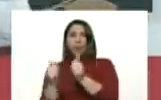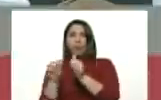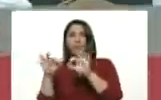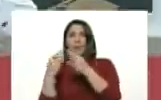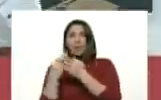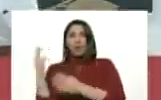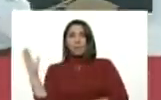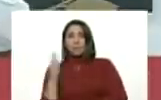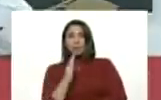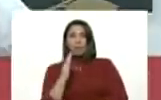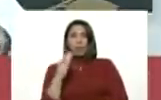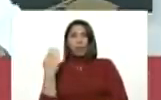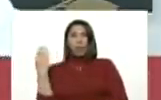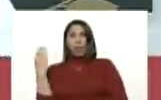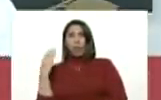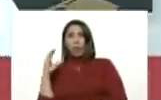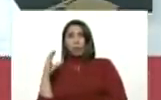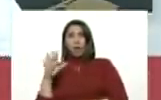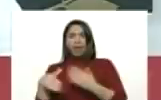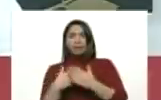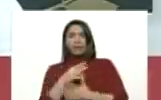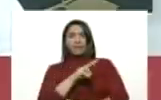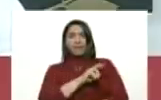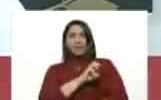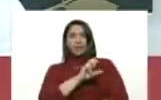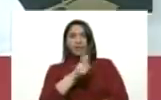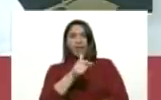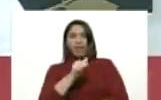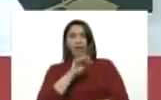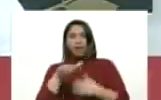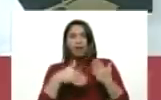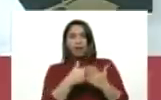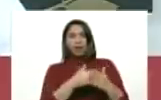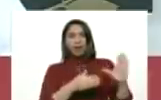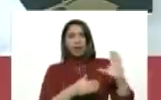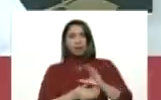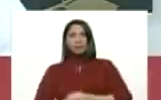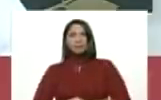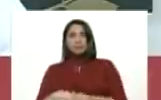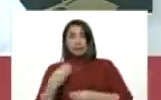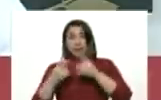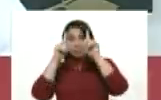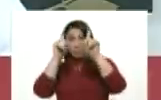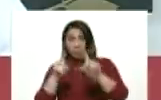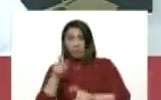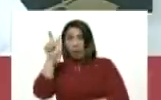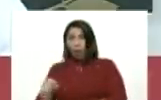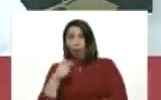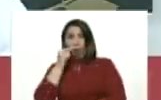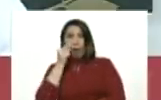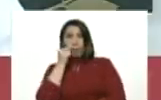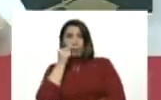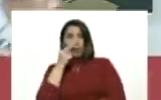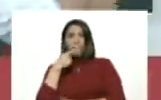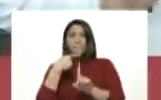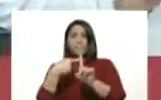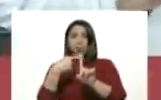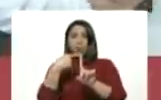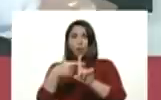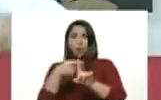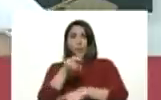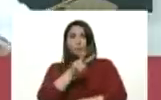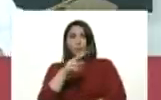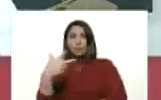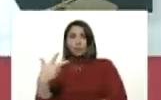Colombia a la Vega. Se le hace la prueba y dio positivo el